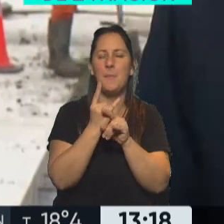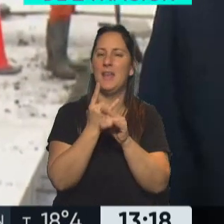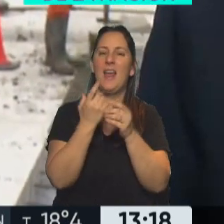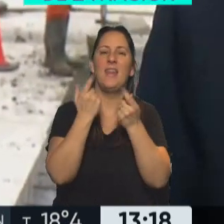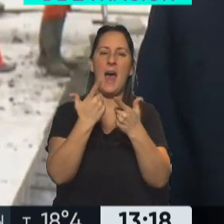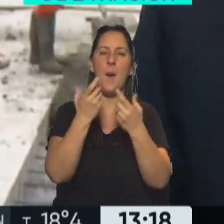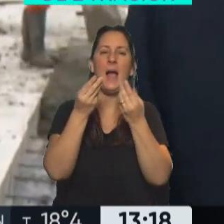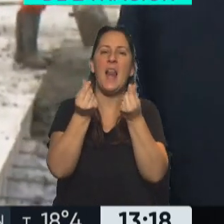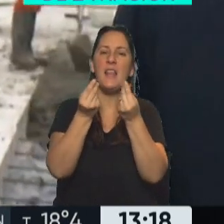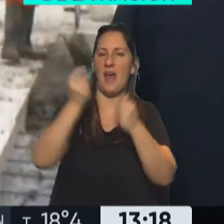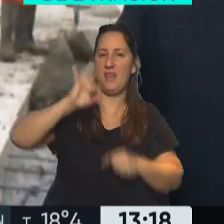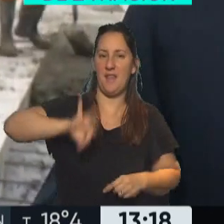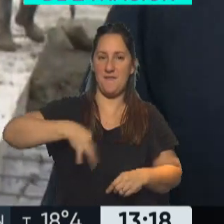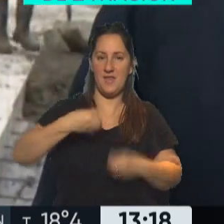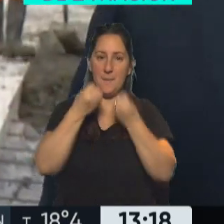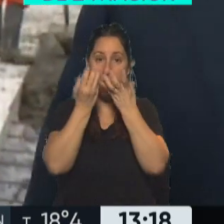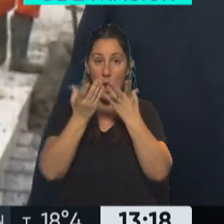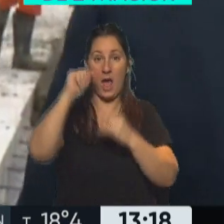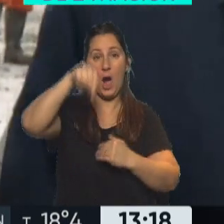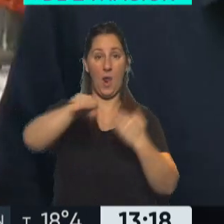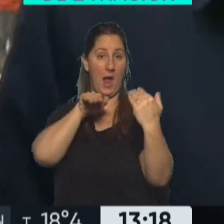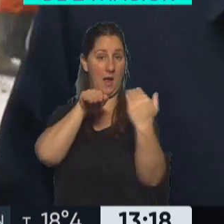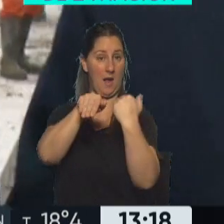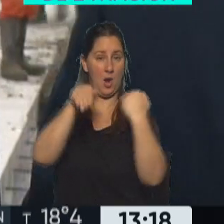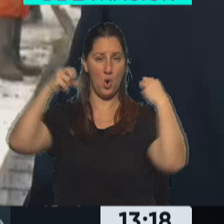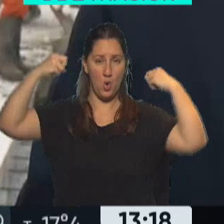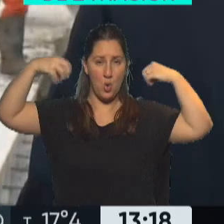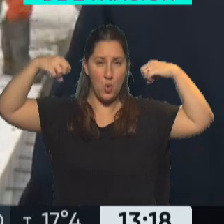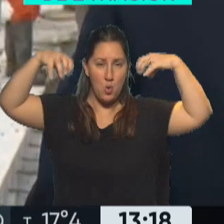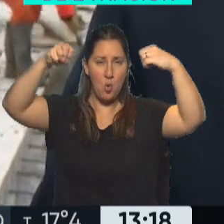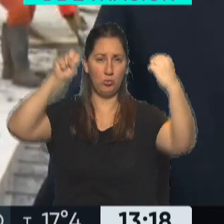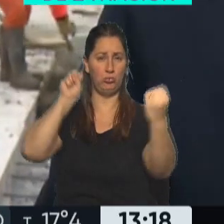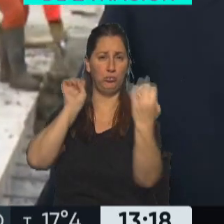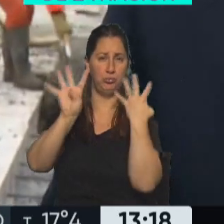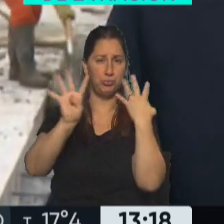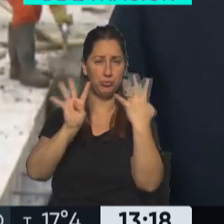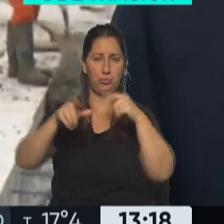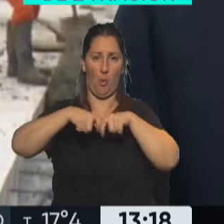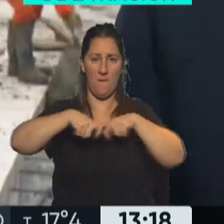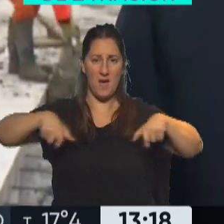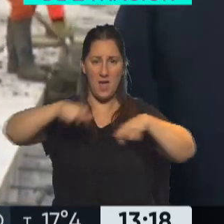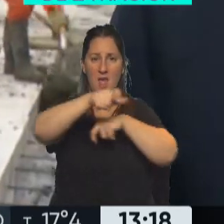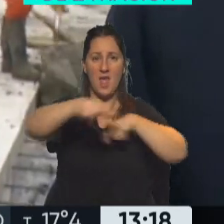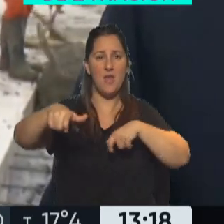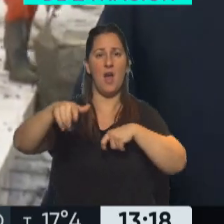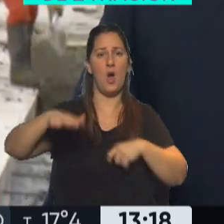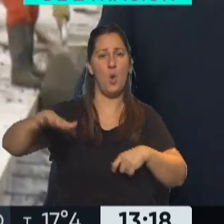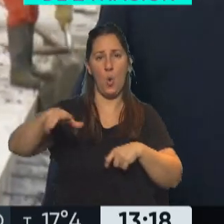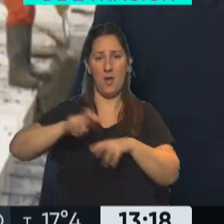para la gente. En este caso, una avenida iluminada, transitable, con veredas, con refugios.